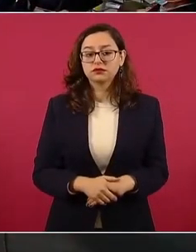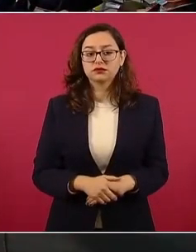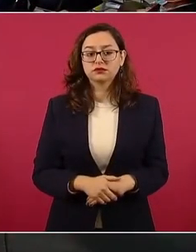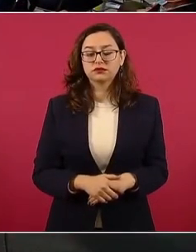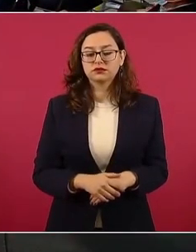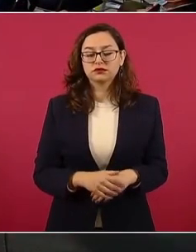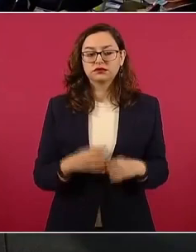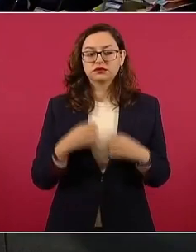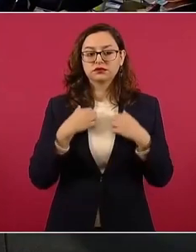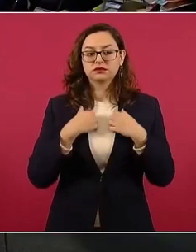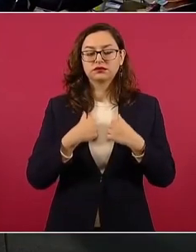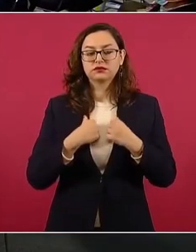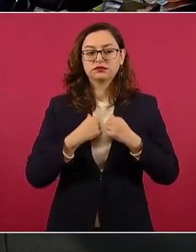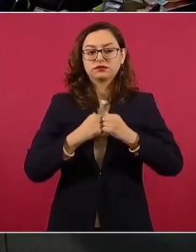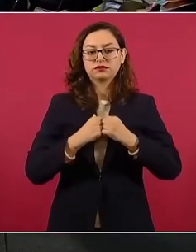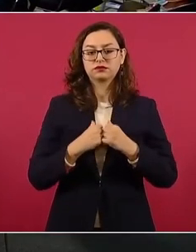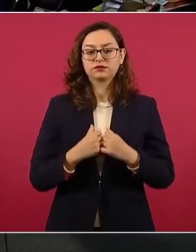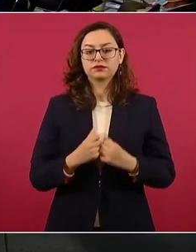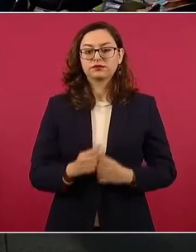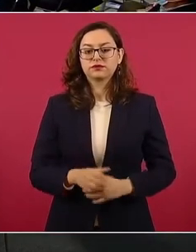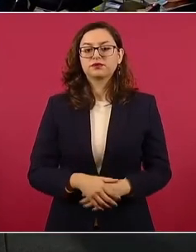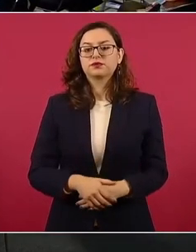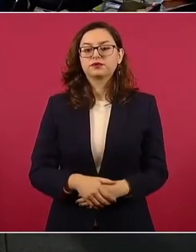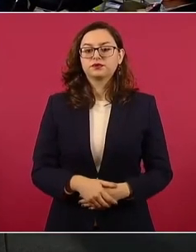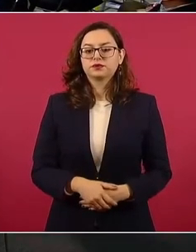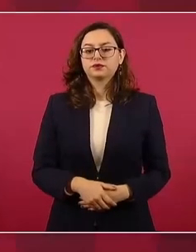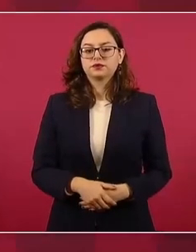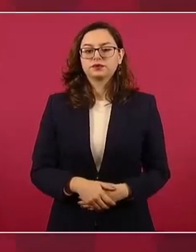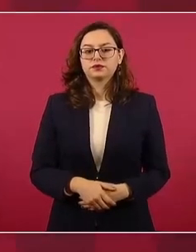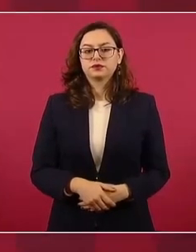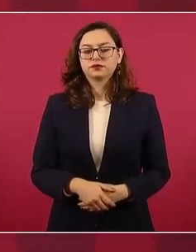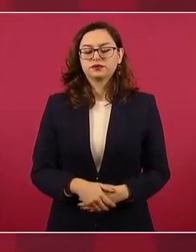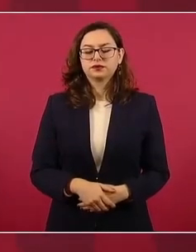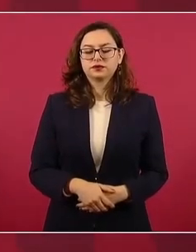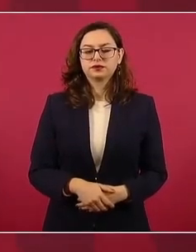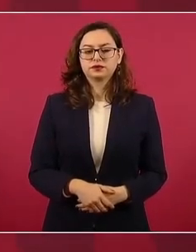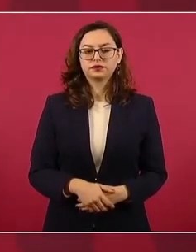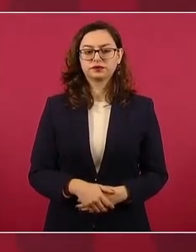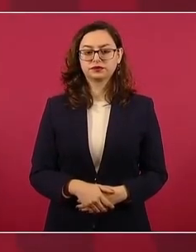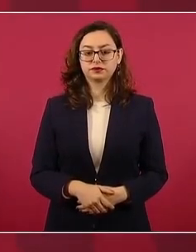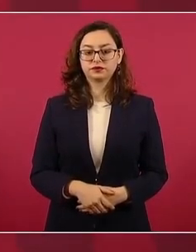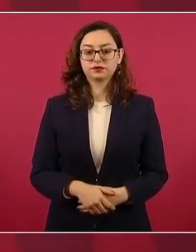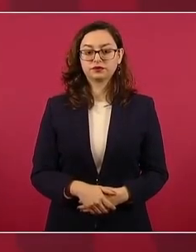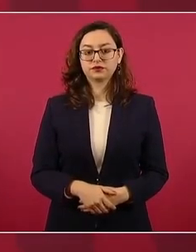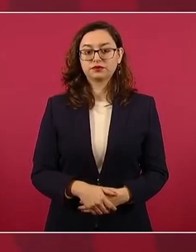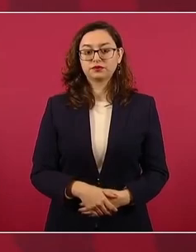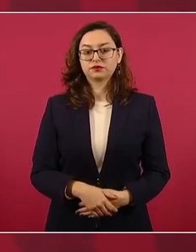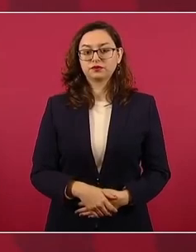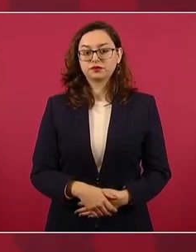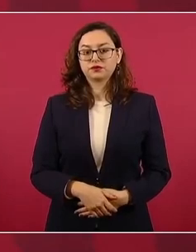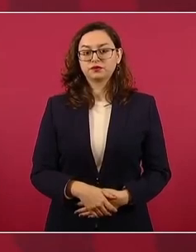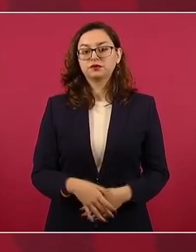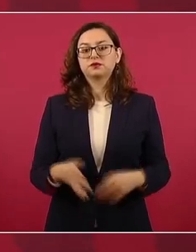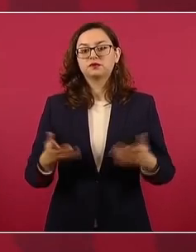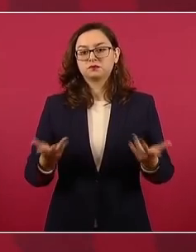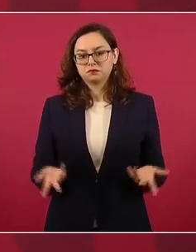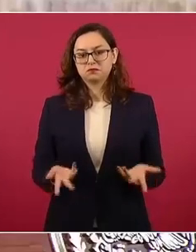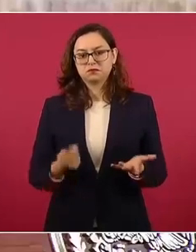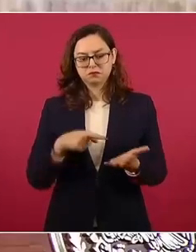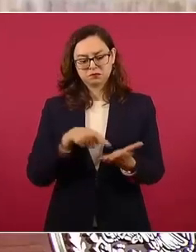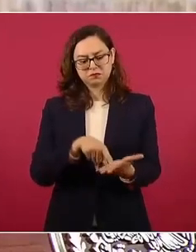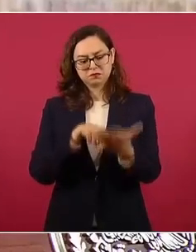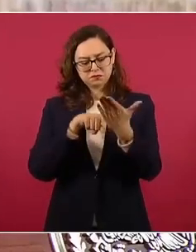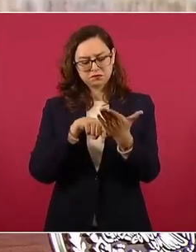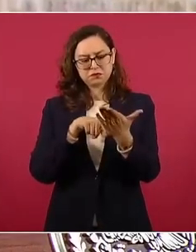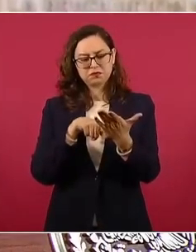Sí, pero se decidió sobre algunas autoridades y ahora se